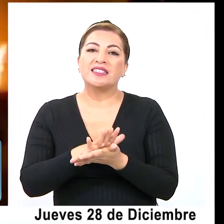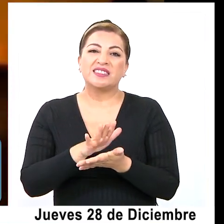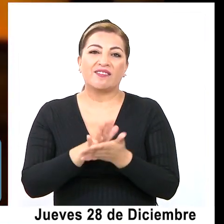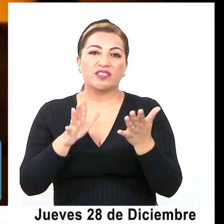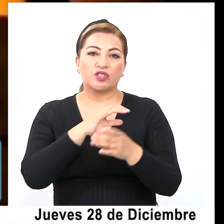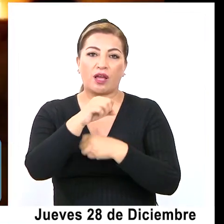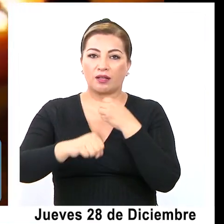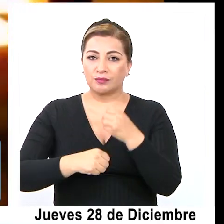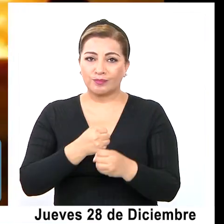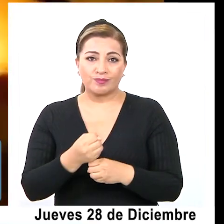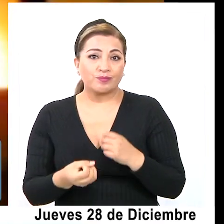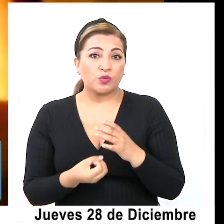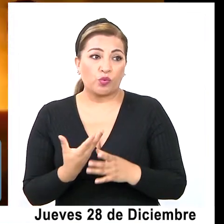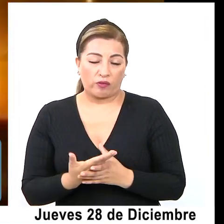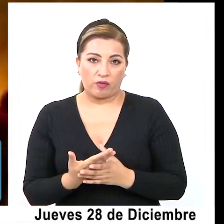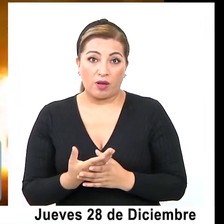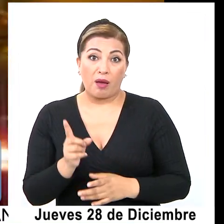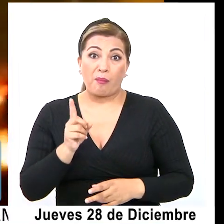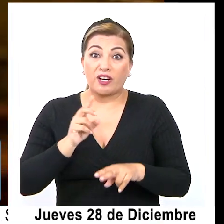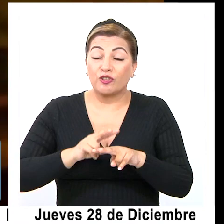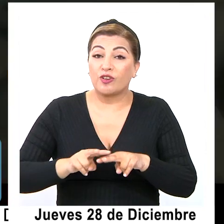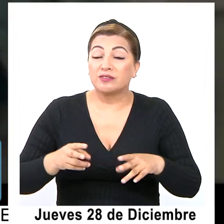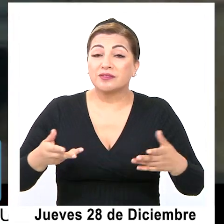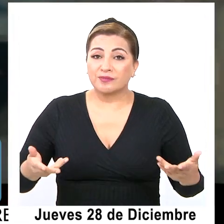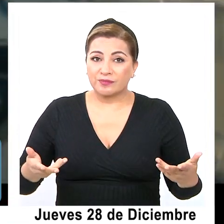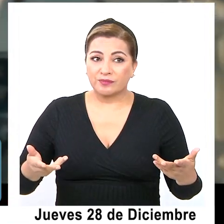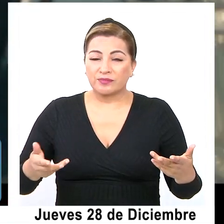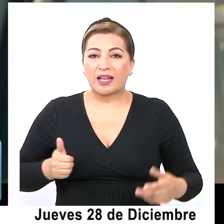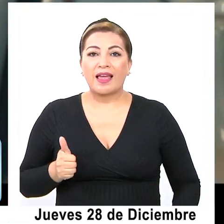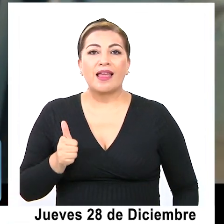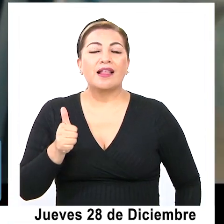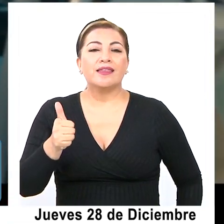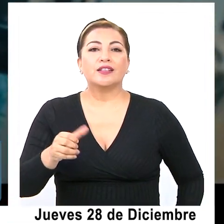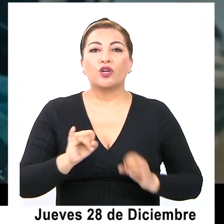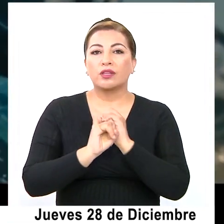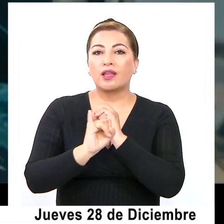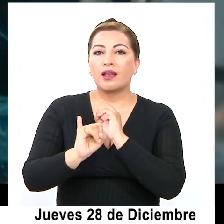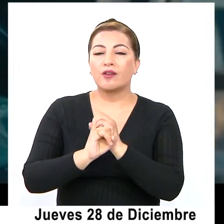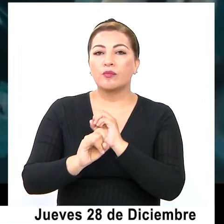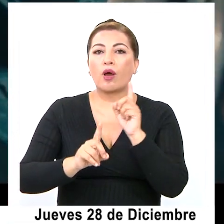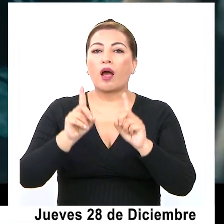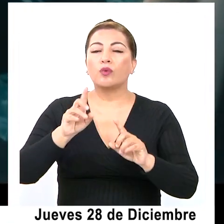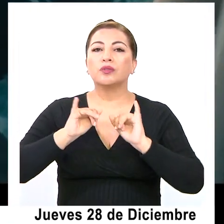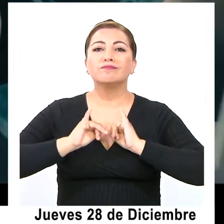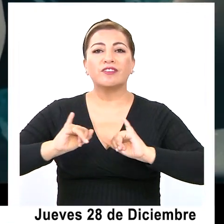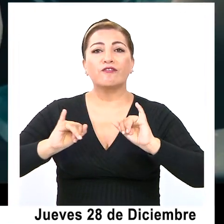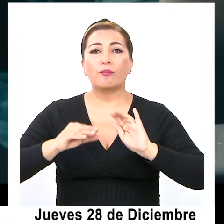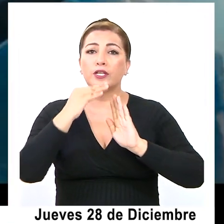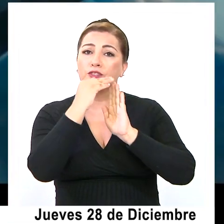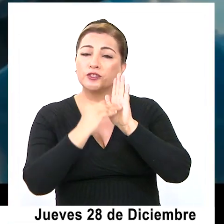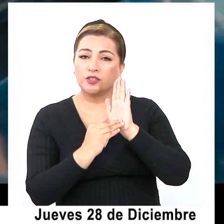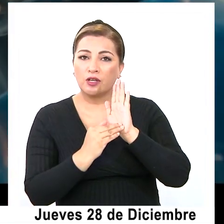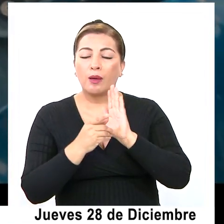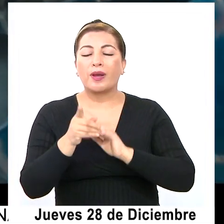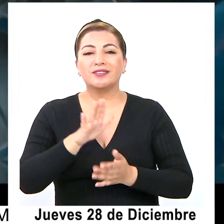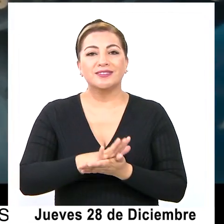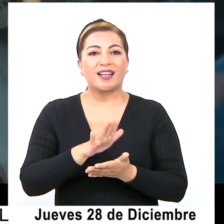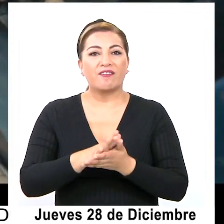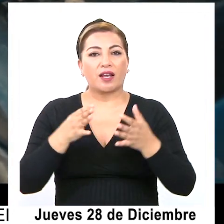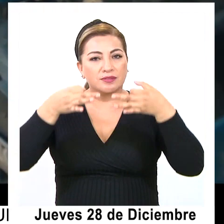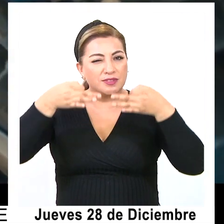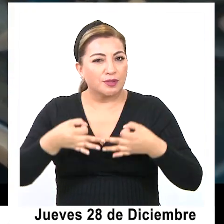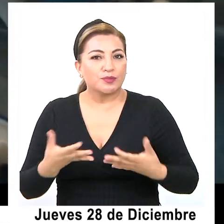de Año Nuevo. Para evitar estos hechos, el director regional de la ONEMI entregó algunas recomendaciones para celebrar con